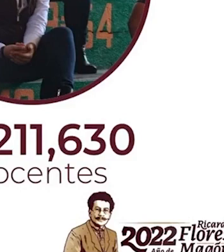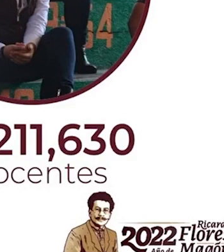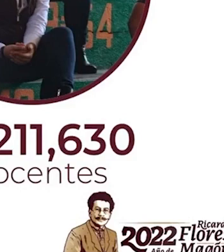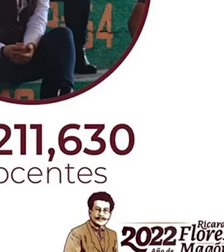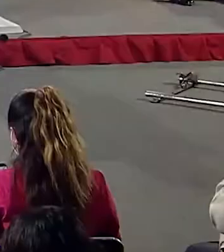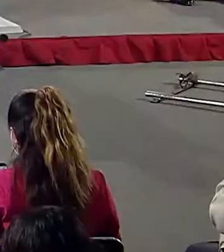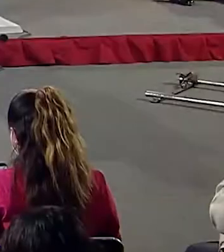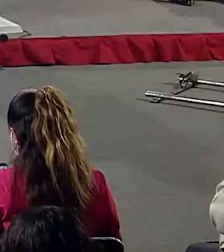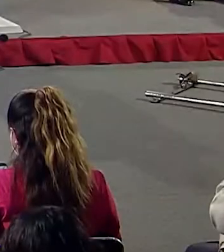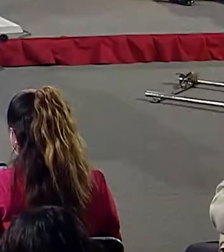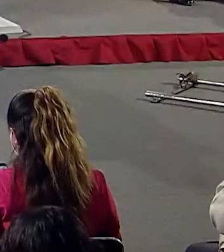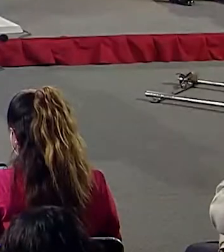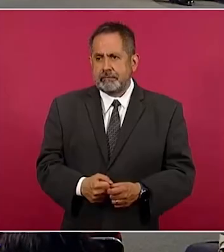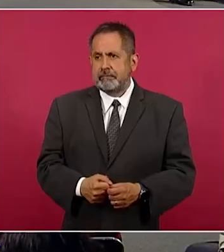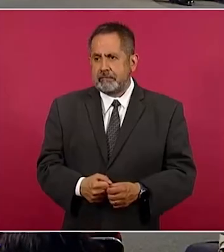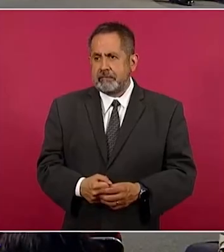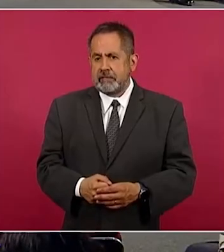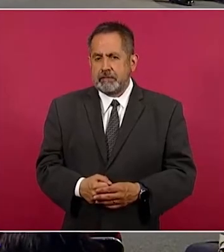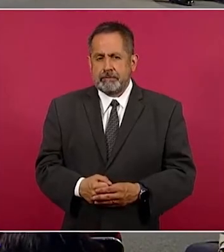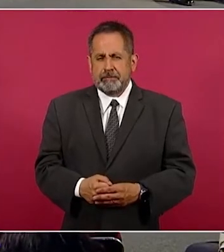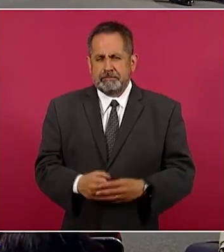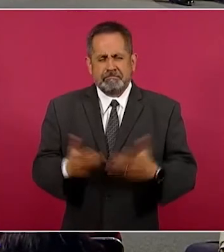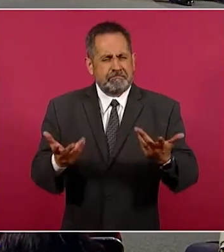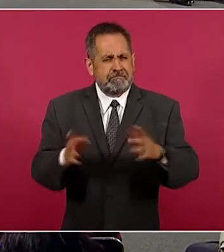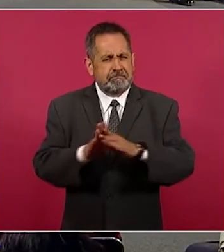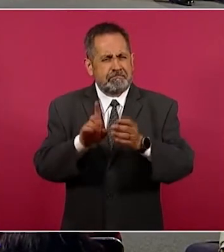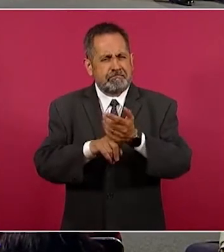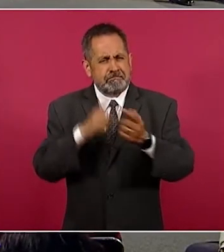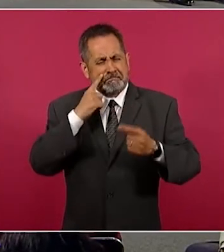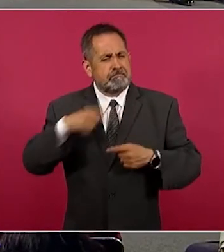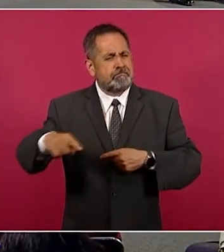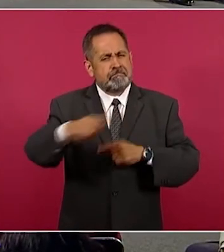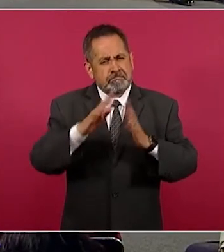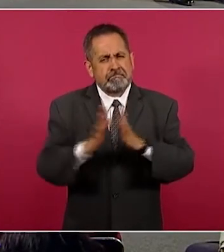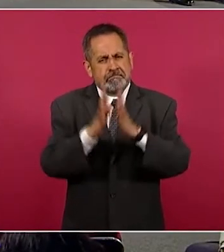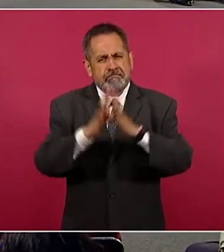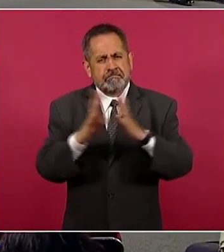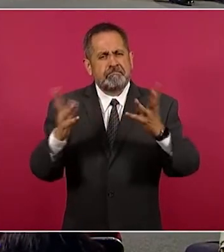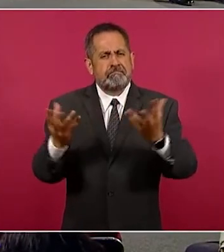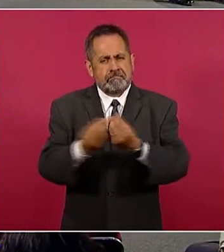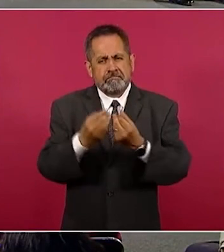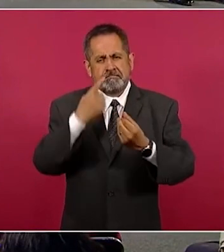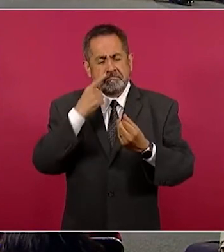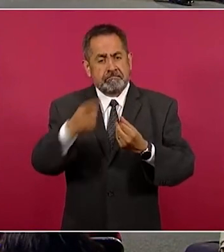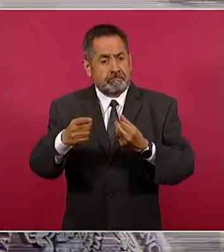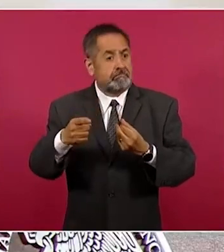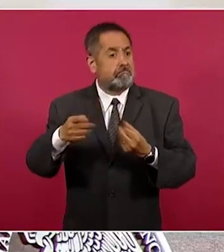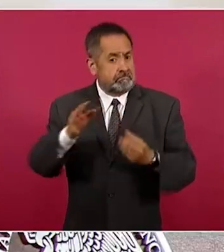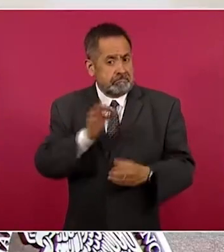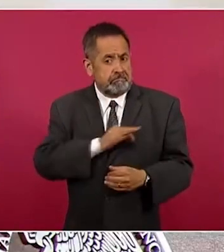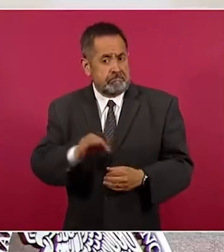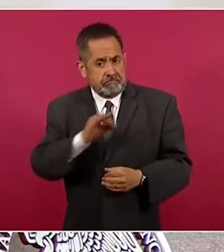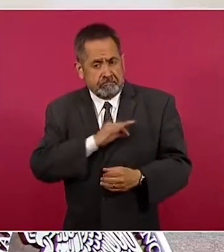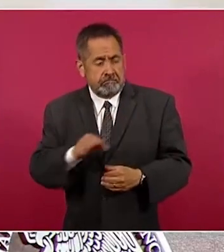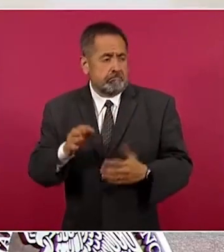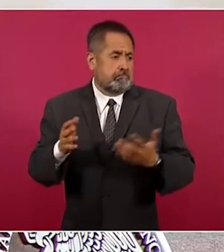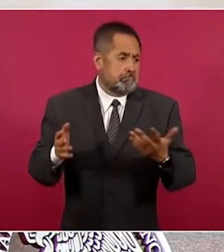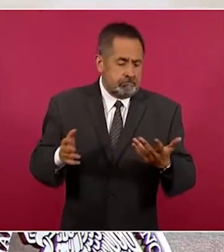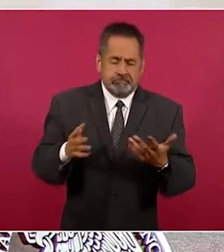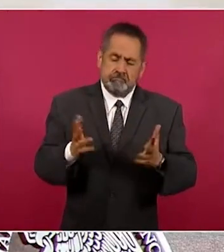condiciones laborales del magisterio, los programas y contenidos, las mejoras a las